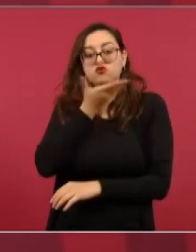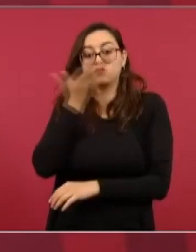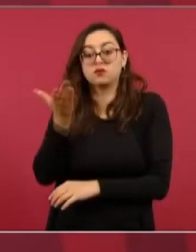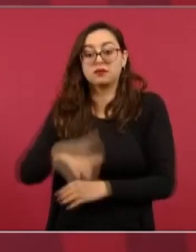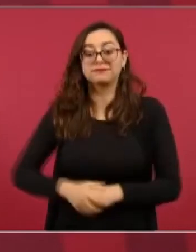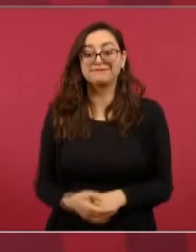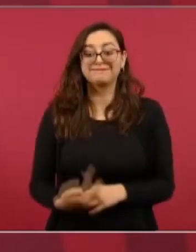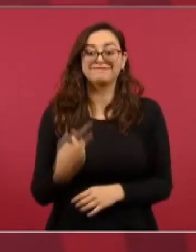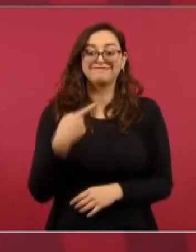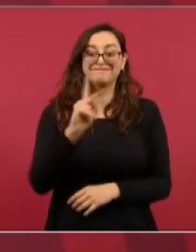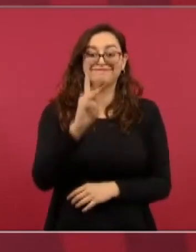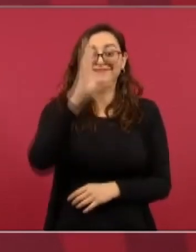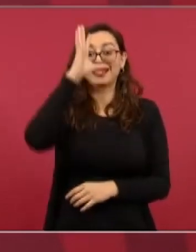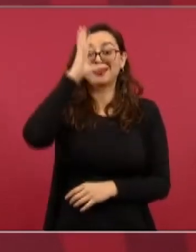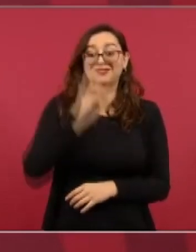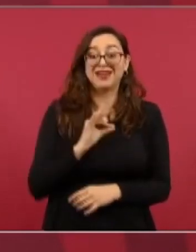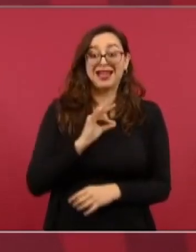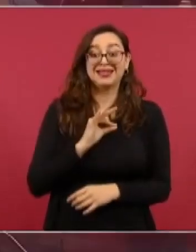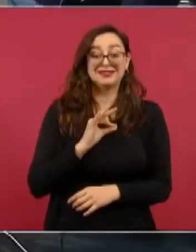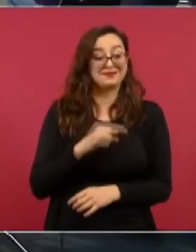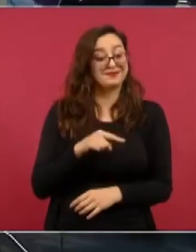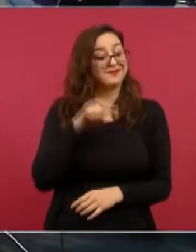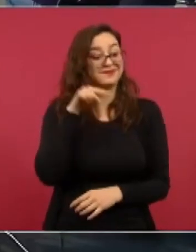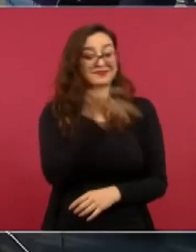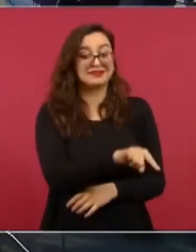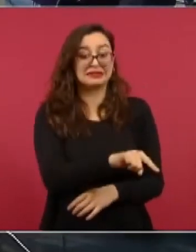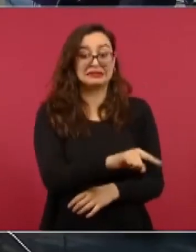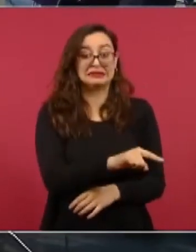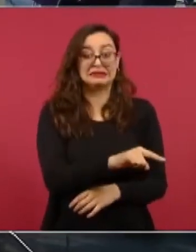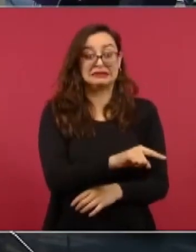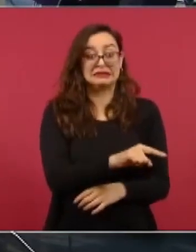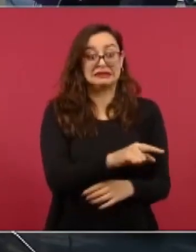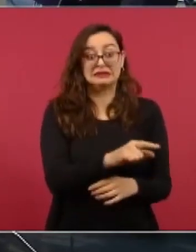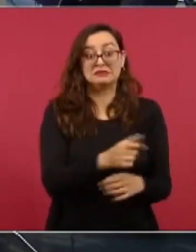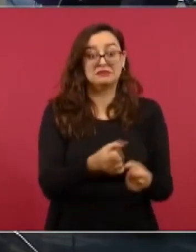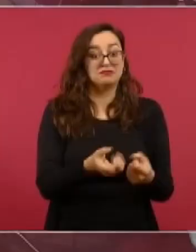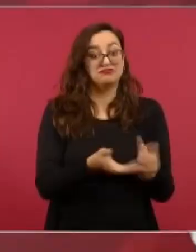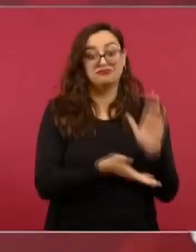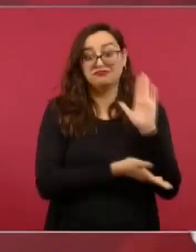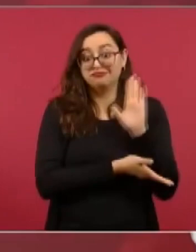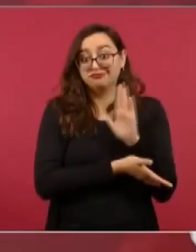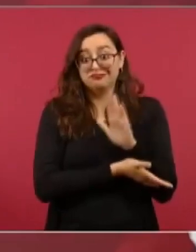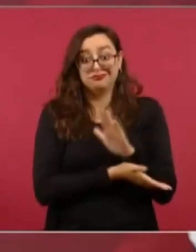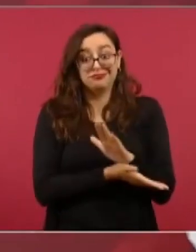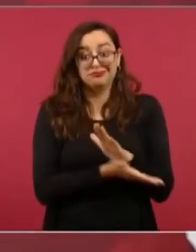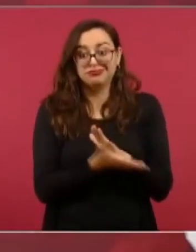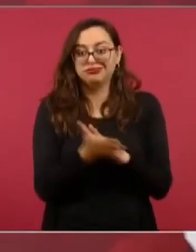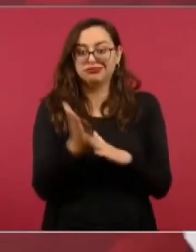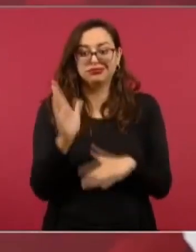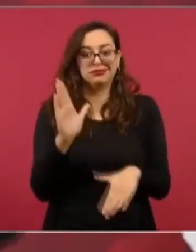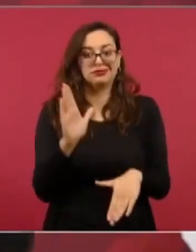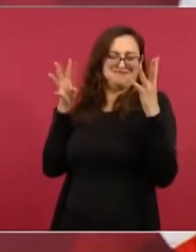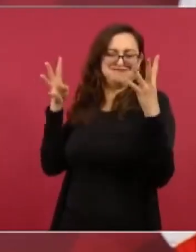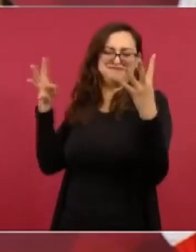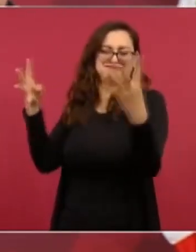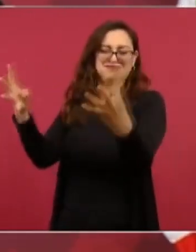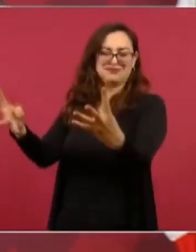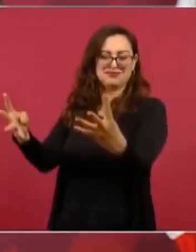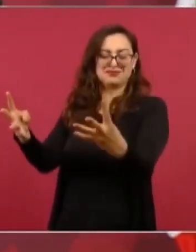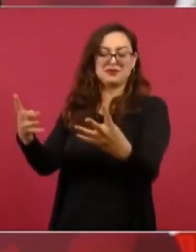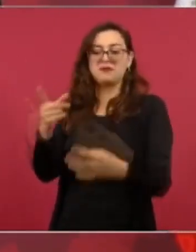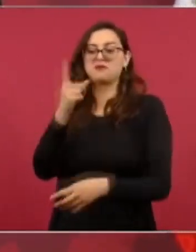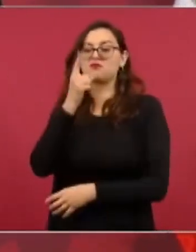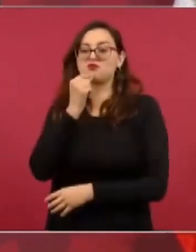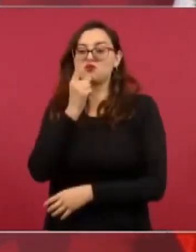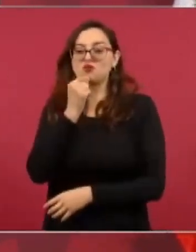al poco tiempo tomaron la embajada, con